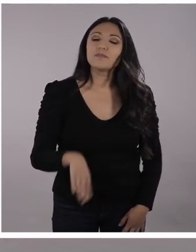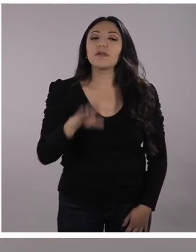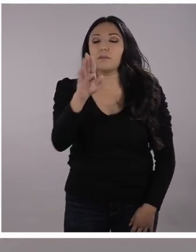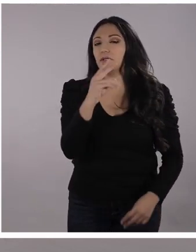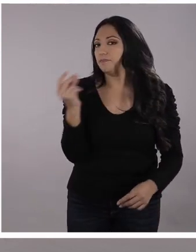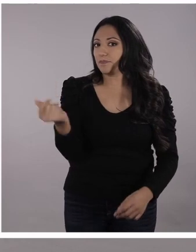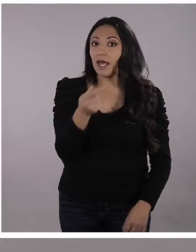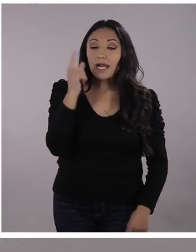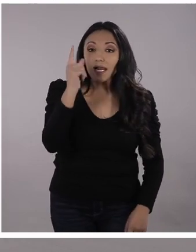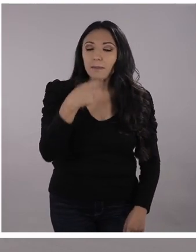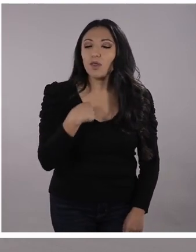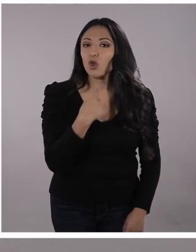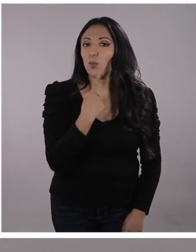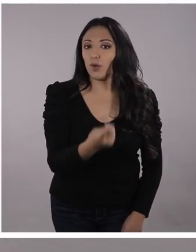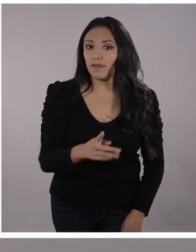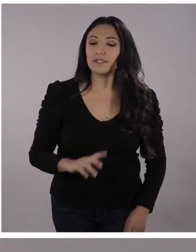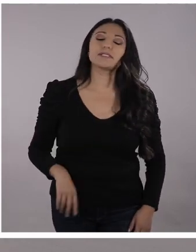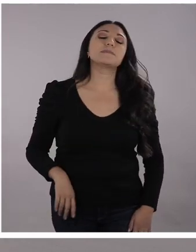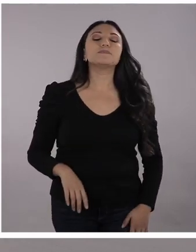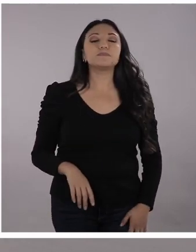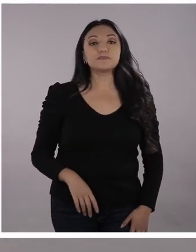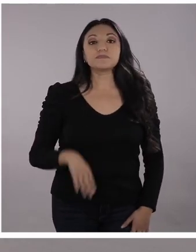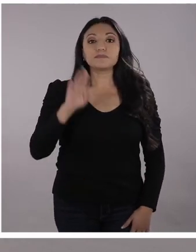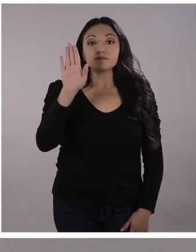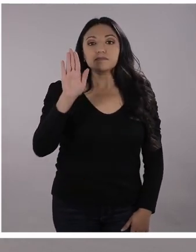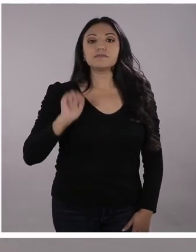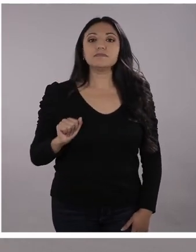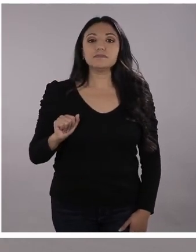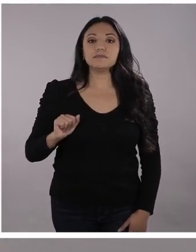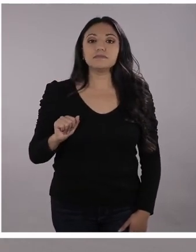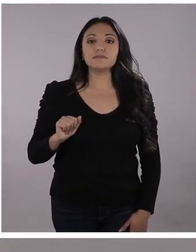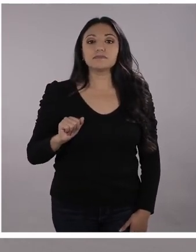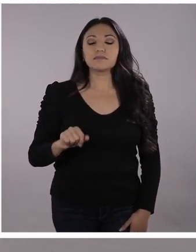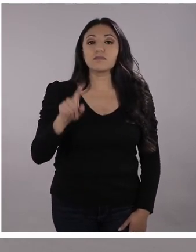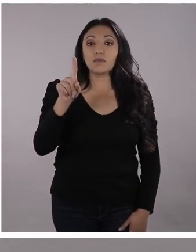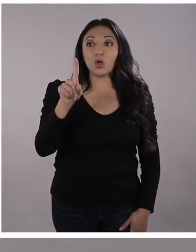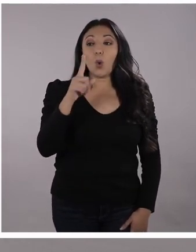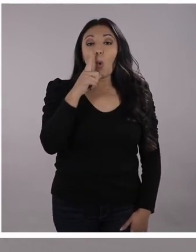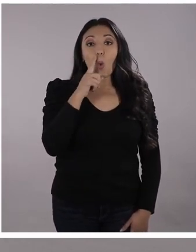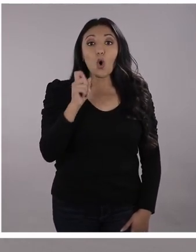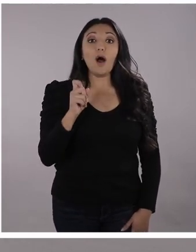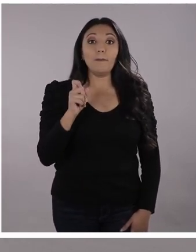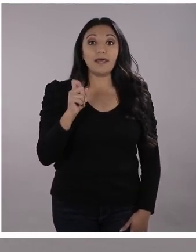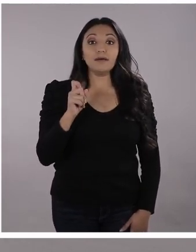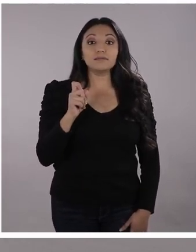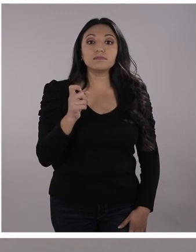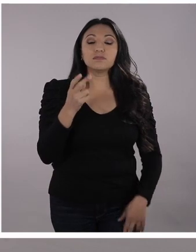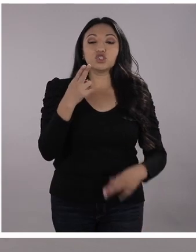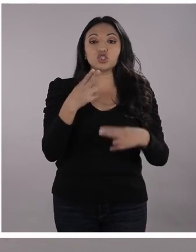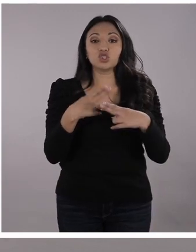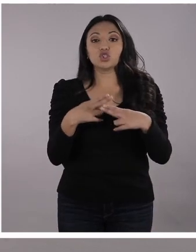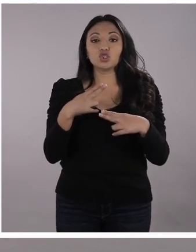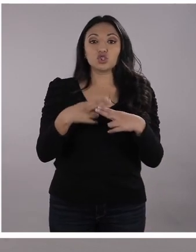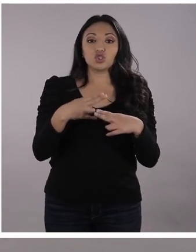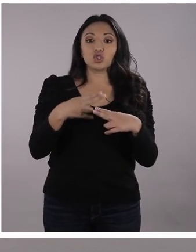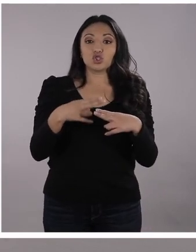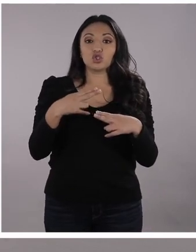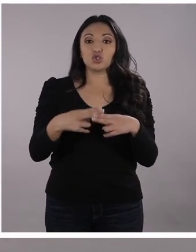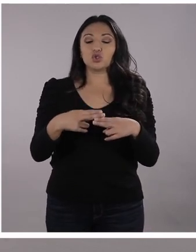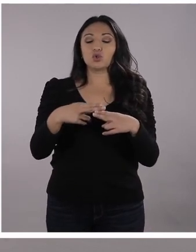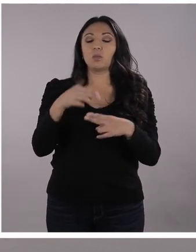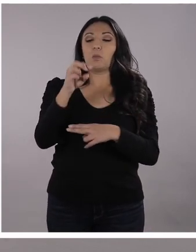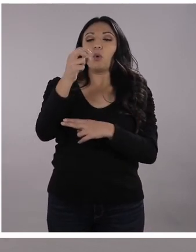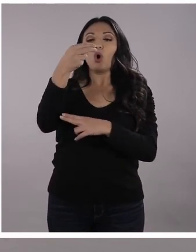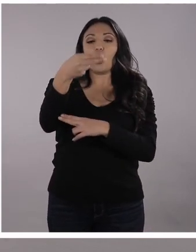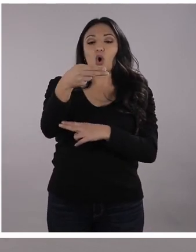a contar otra cosa súper chévere, súper chévere. Resulta que había un señor que se llamaba Alexander